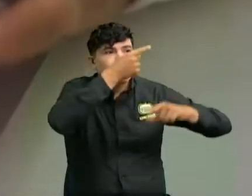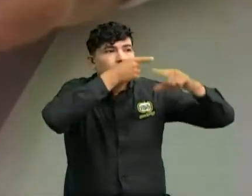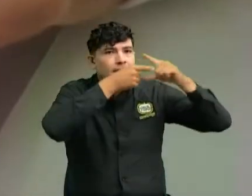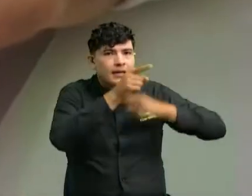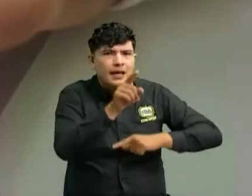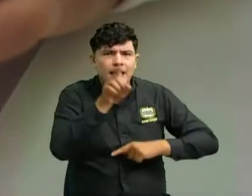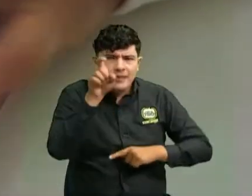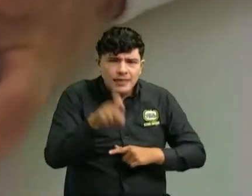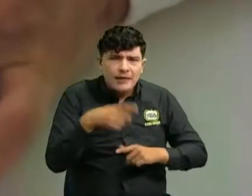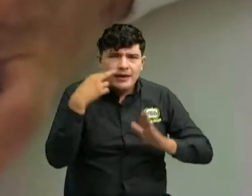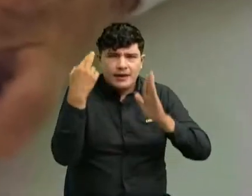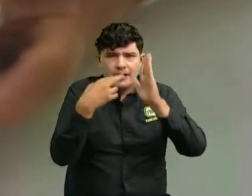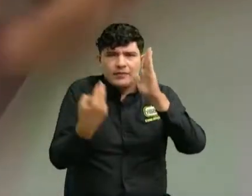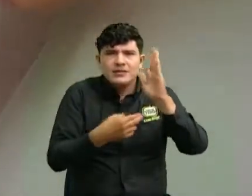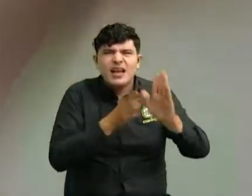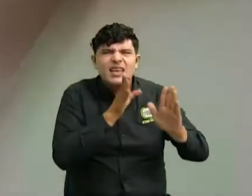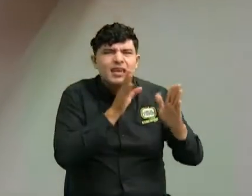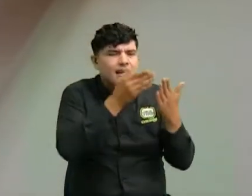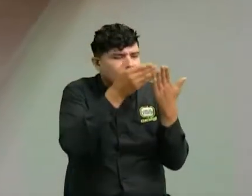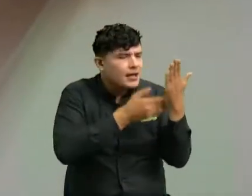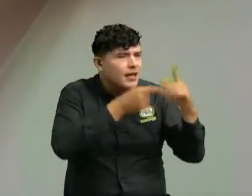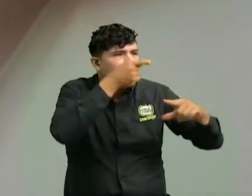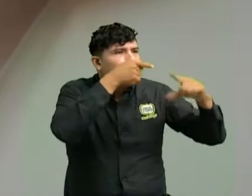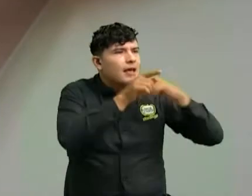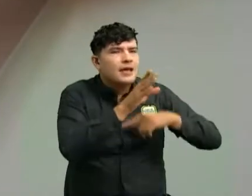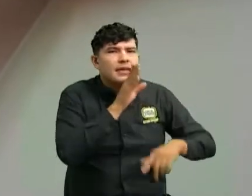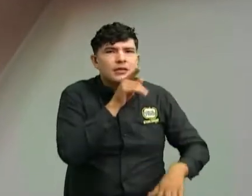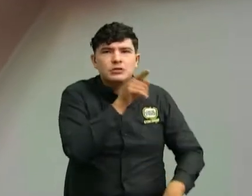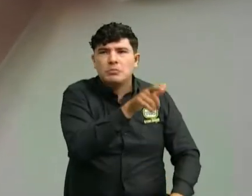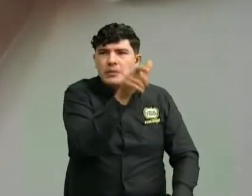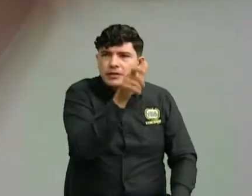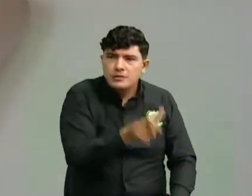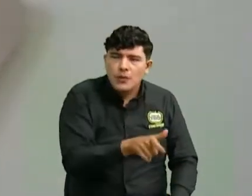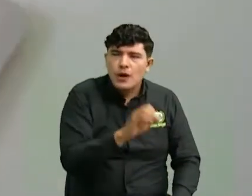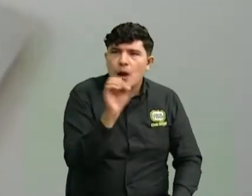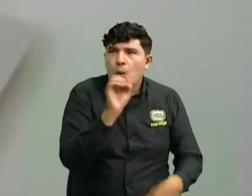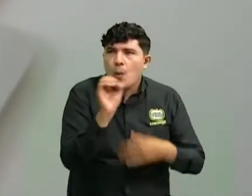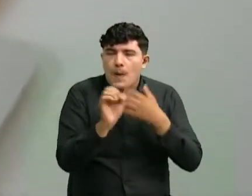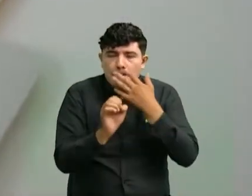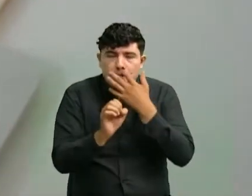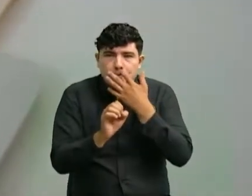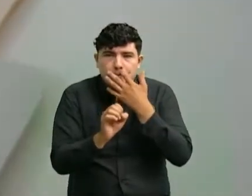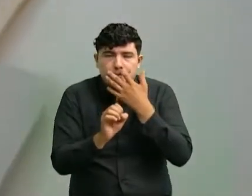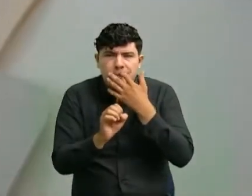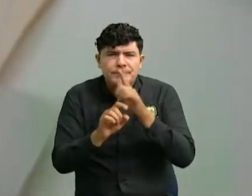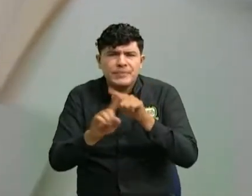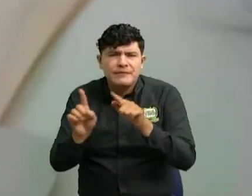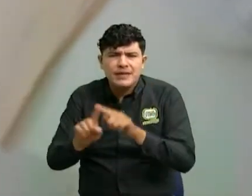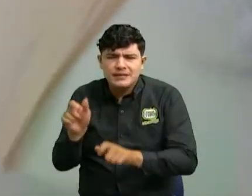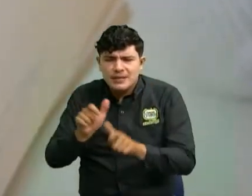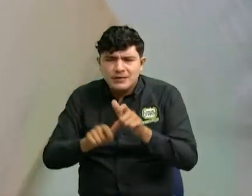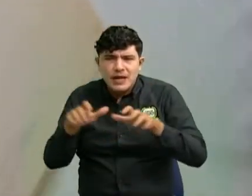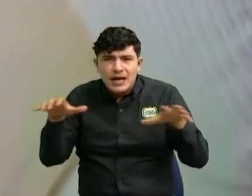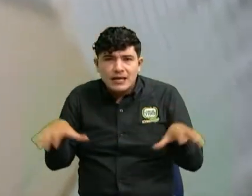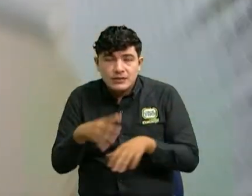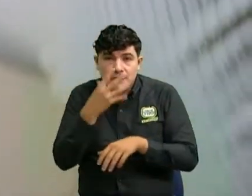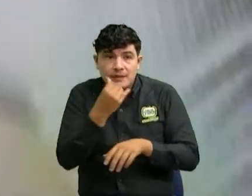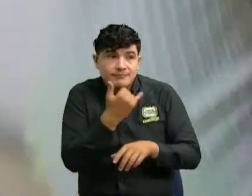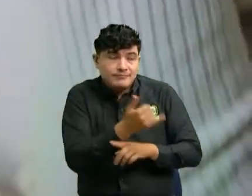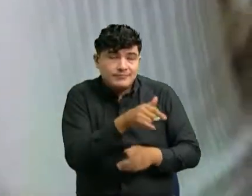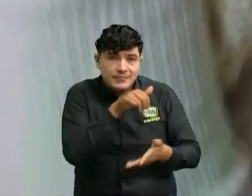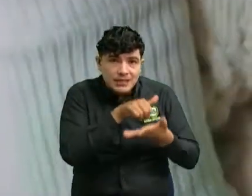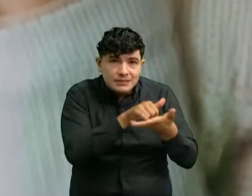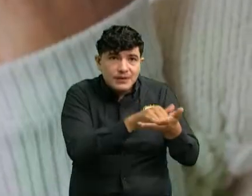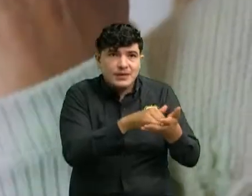le realizó la consignación si va la misma persona o muchas veces los delincuentes utilizan a